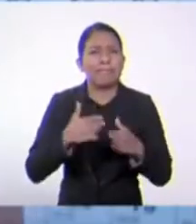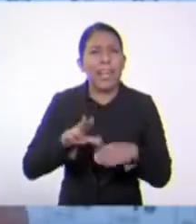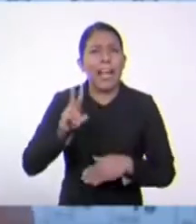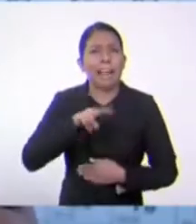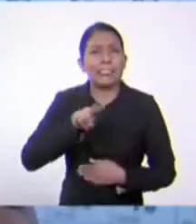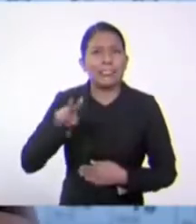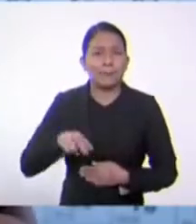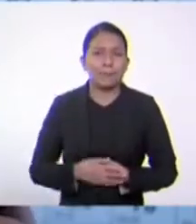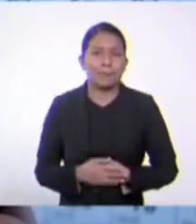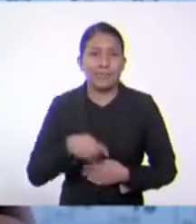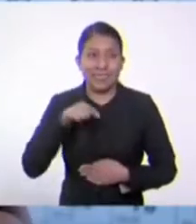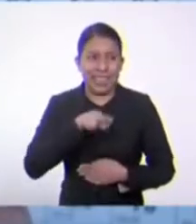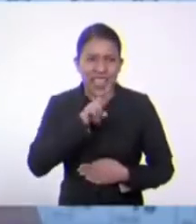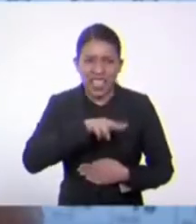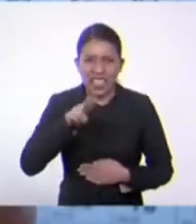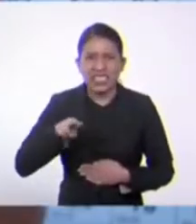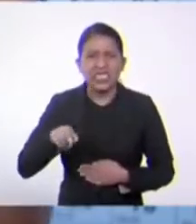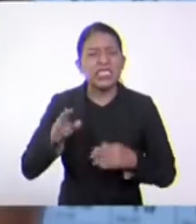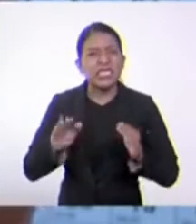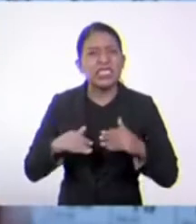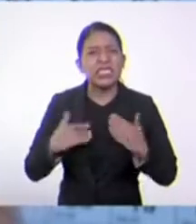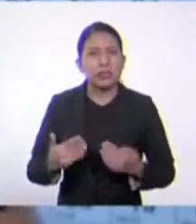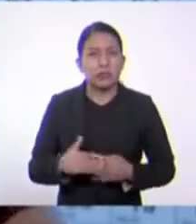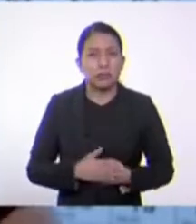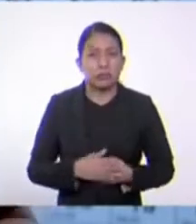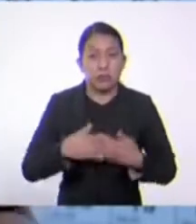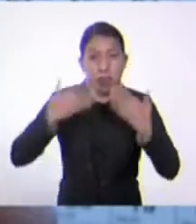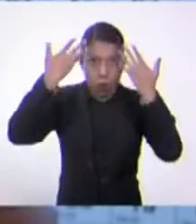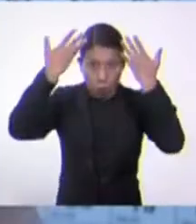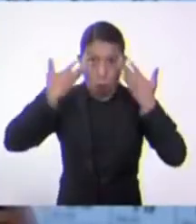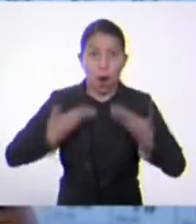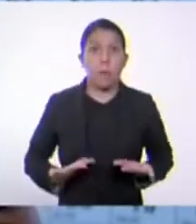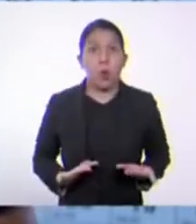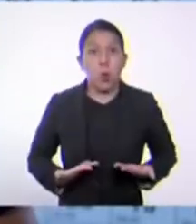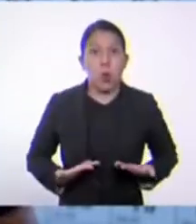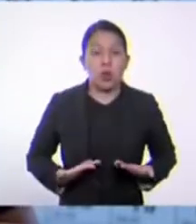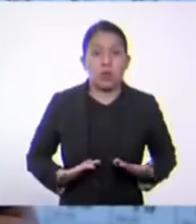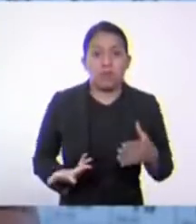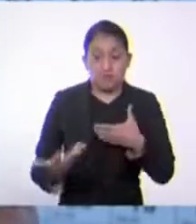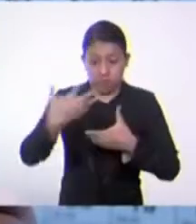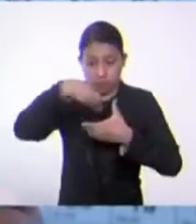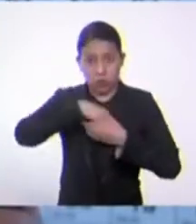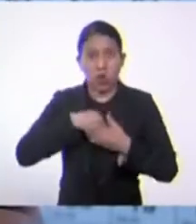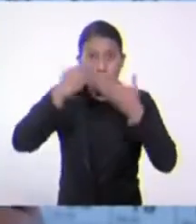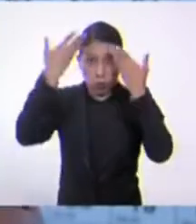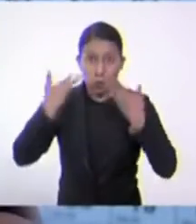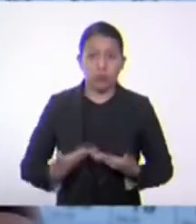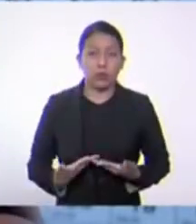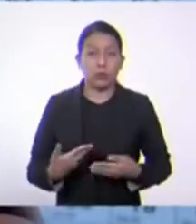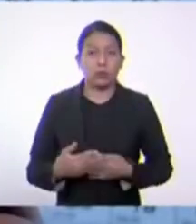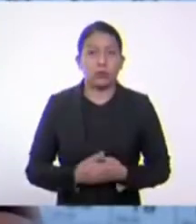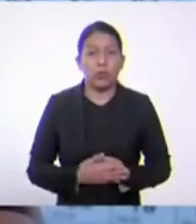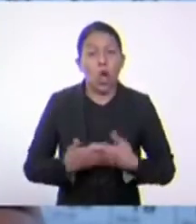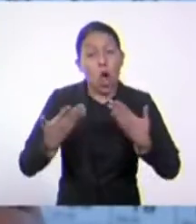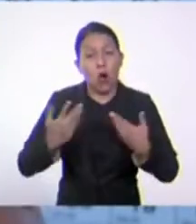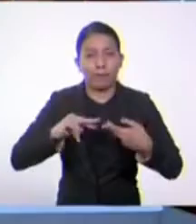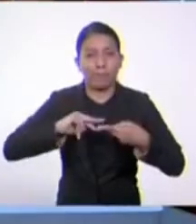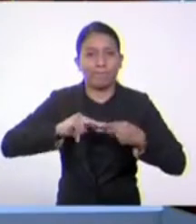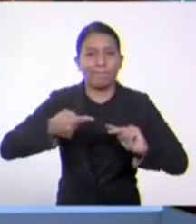Estas características pueden ser fisiológicas, anatómicas y genéticas.